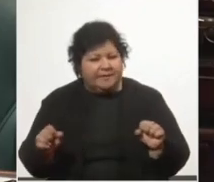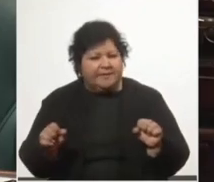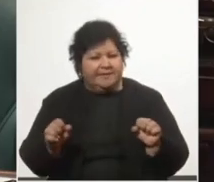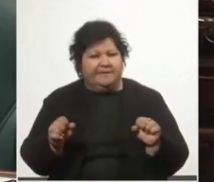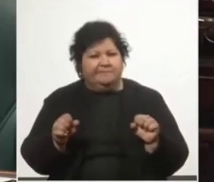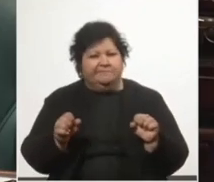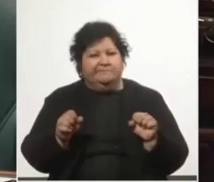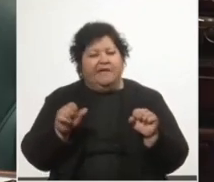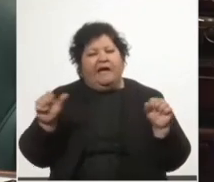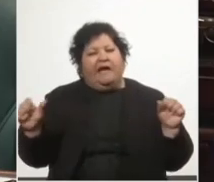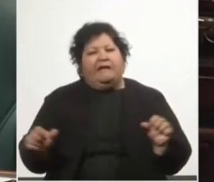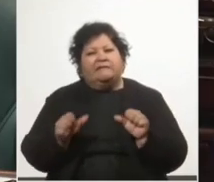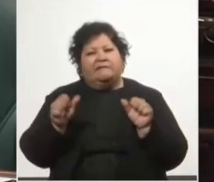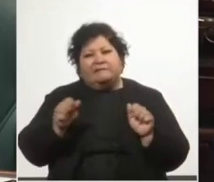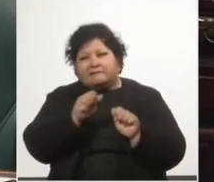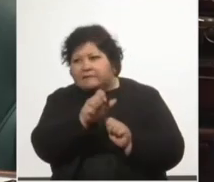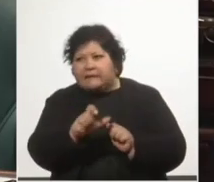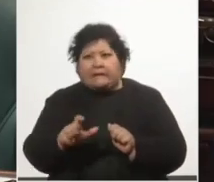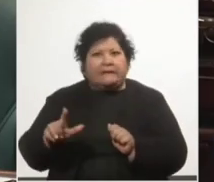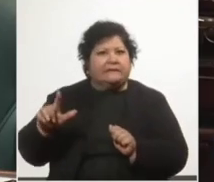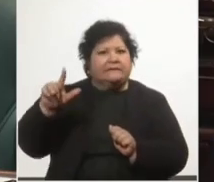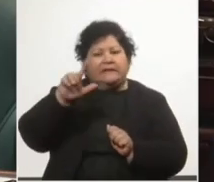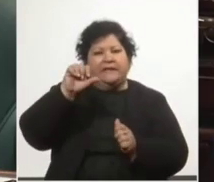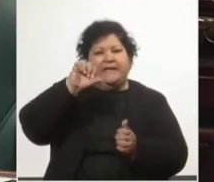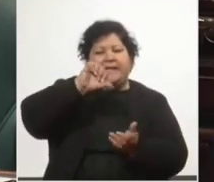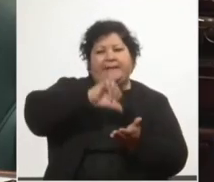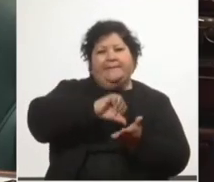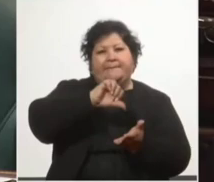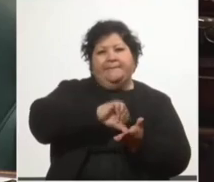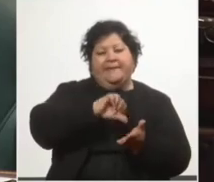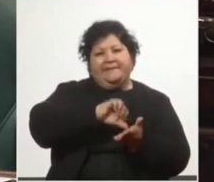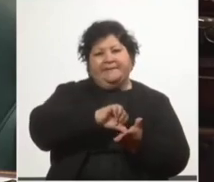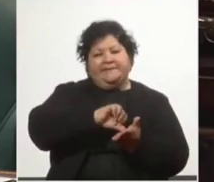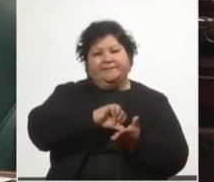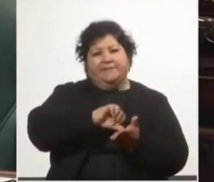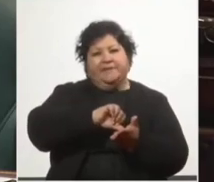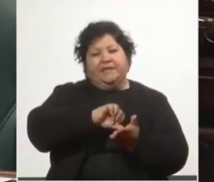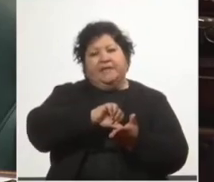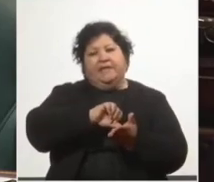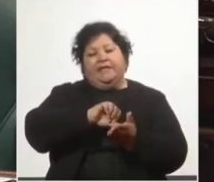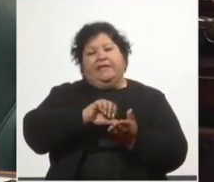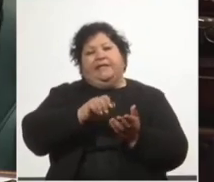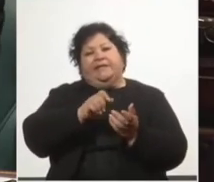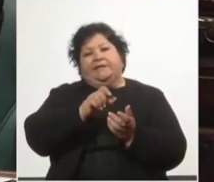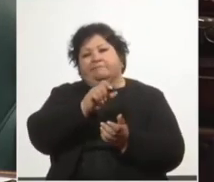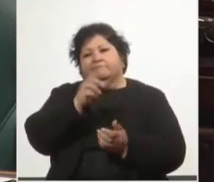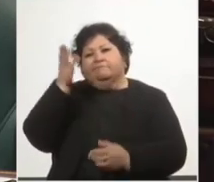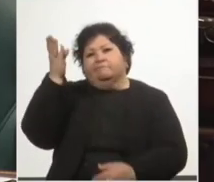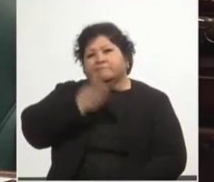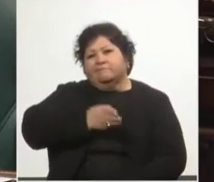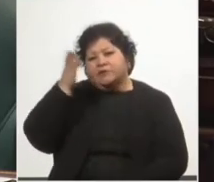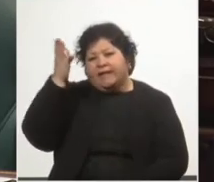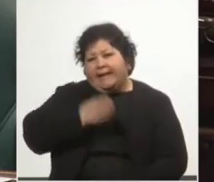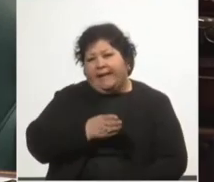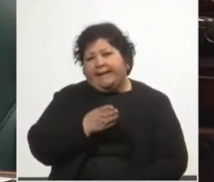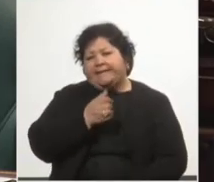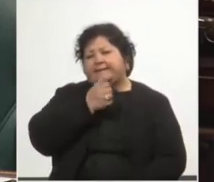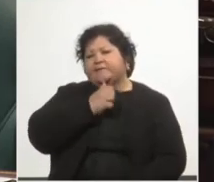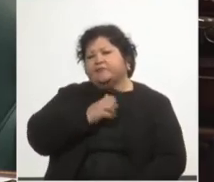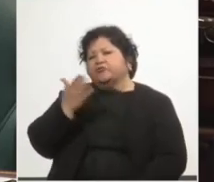superiores al 4%, muy por encima de las tasas de crecimiento históricas del país.